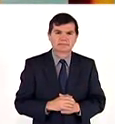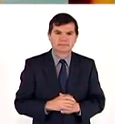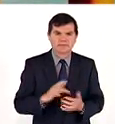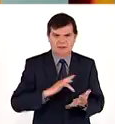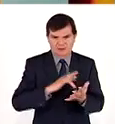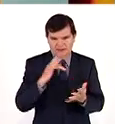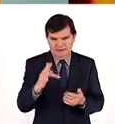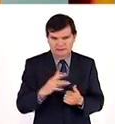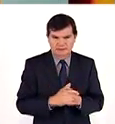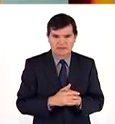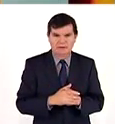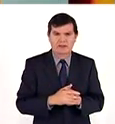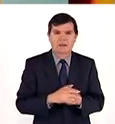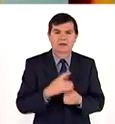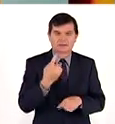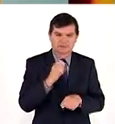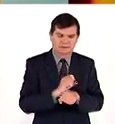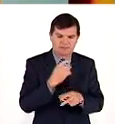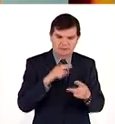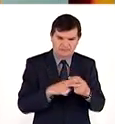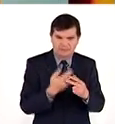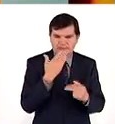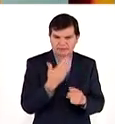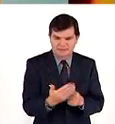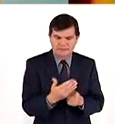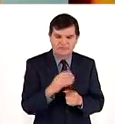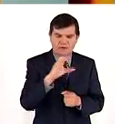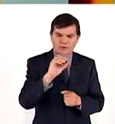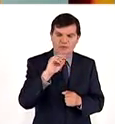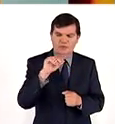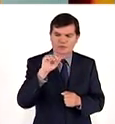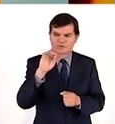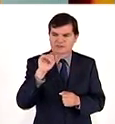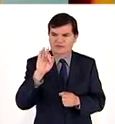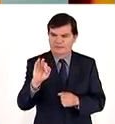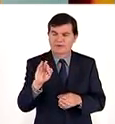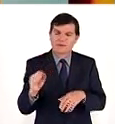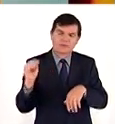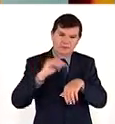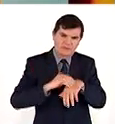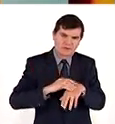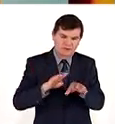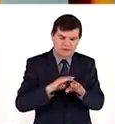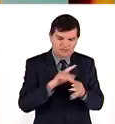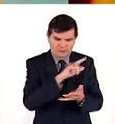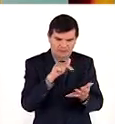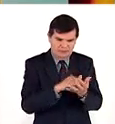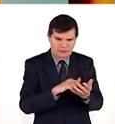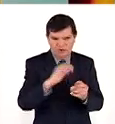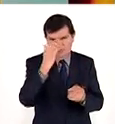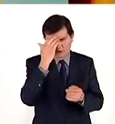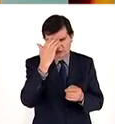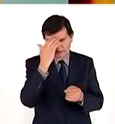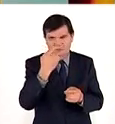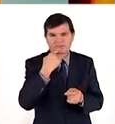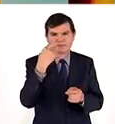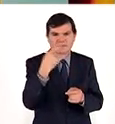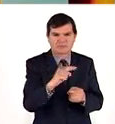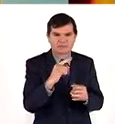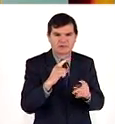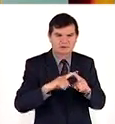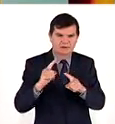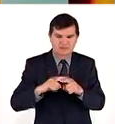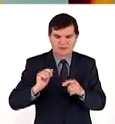Gracias, buen inicio de semana a todos. La Conducef habilitó recientemente el micrositio, conoce y denuncia las